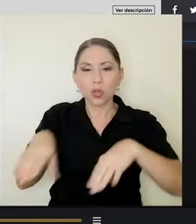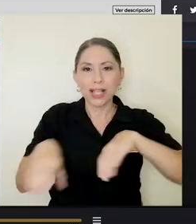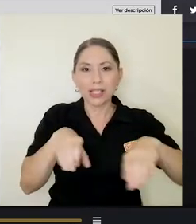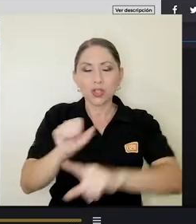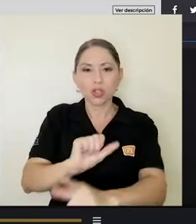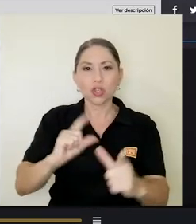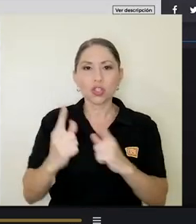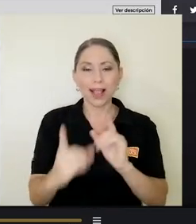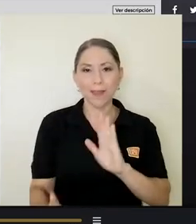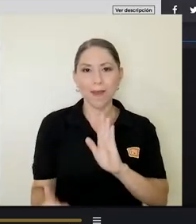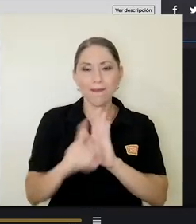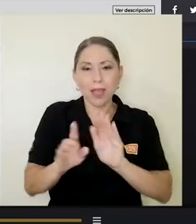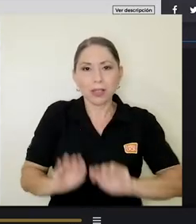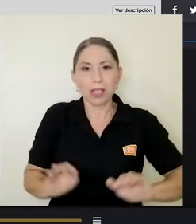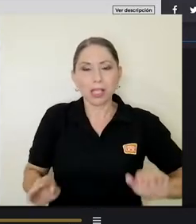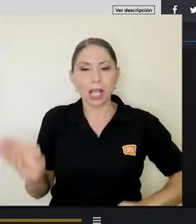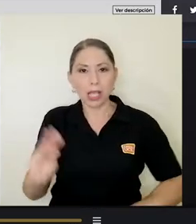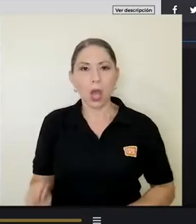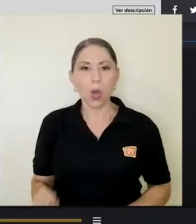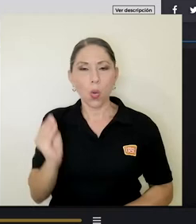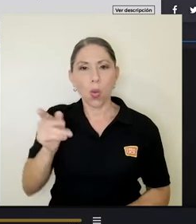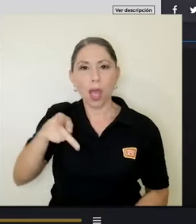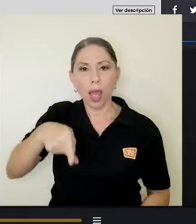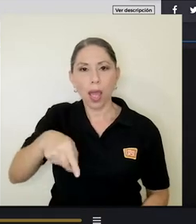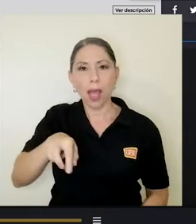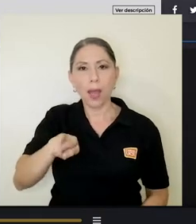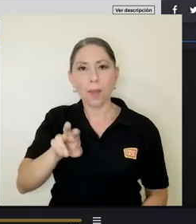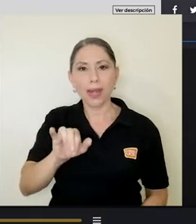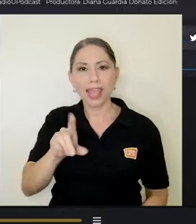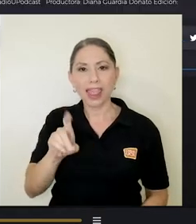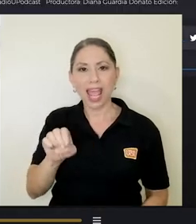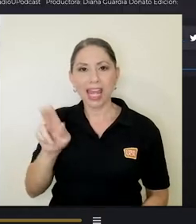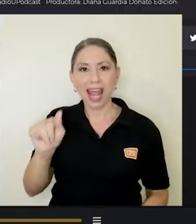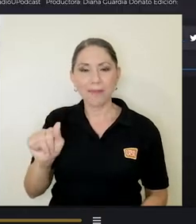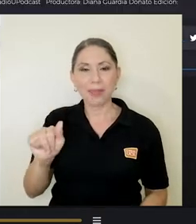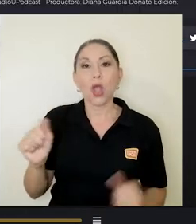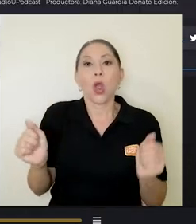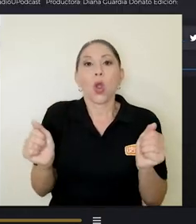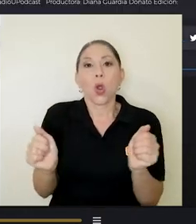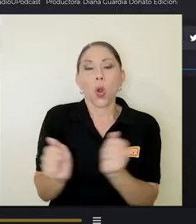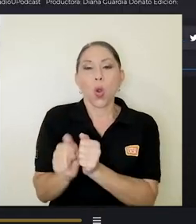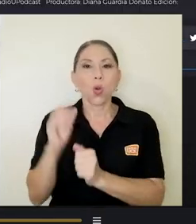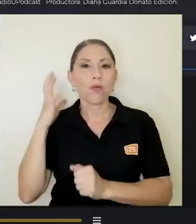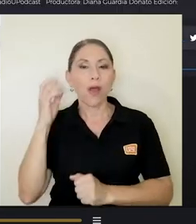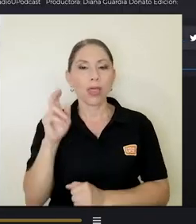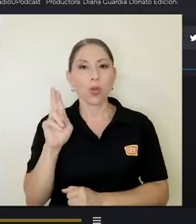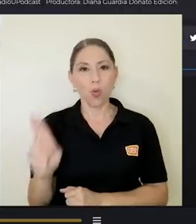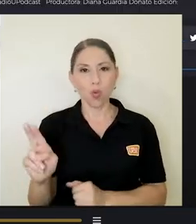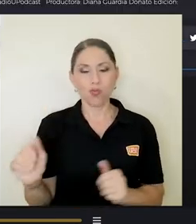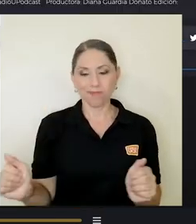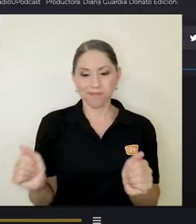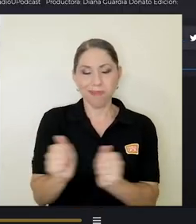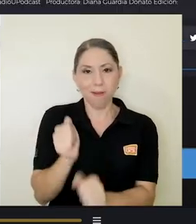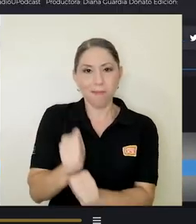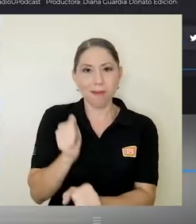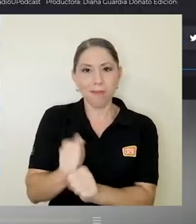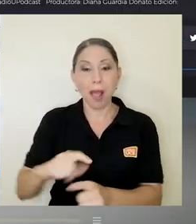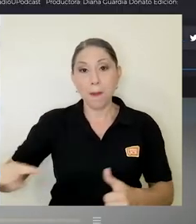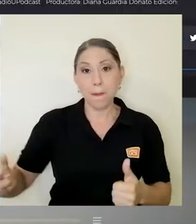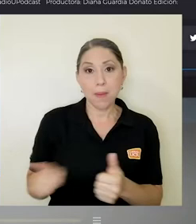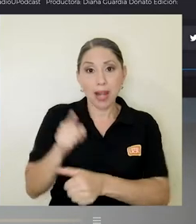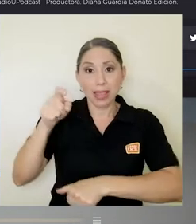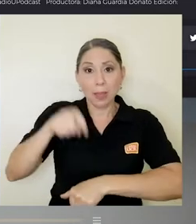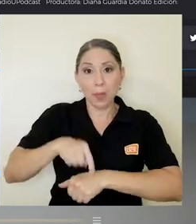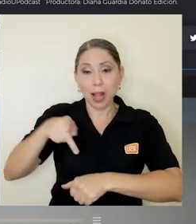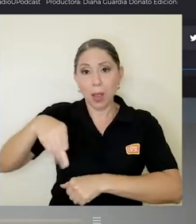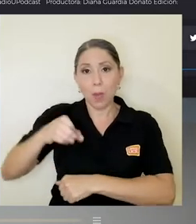Acción Social de Derechos de la Niñez y la Adolescencia Pridena que se produce en conjunto con Radio U. La primera temporada